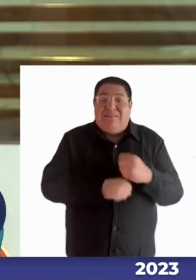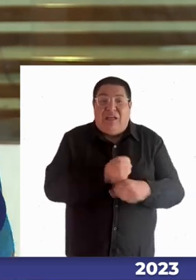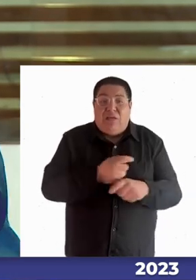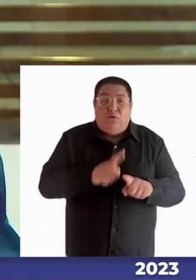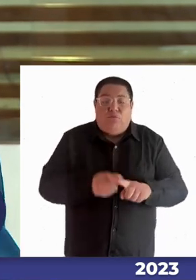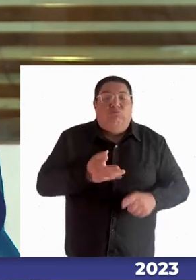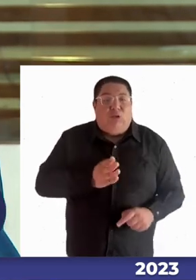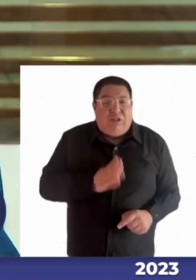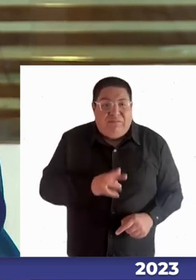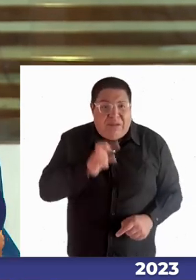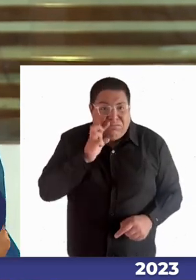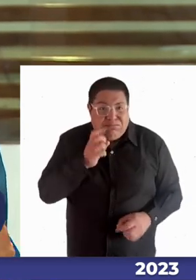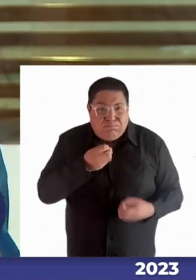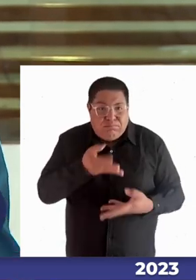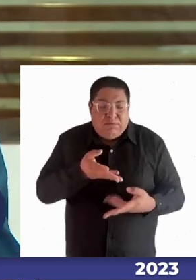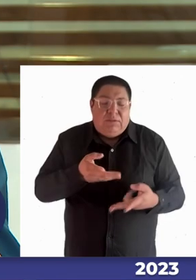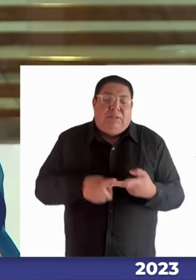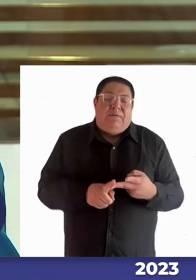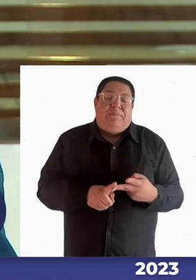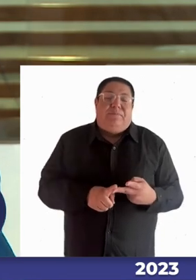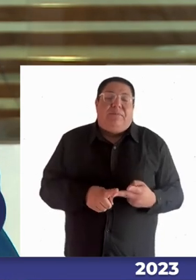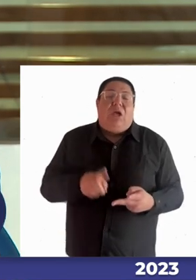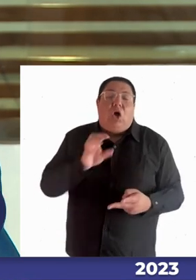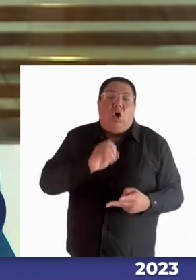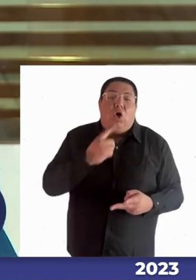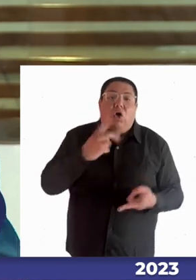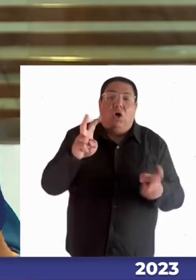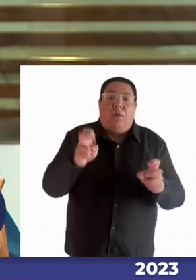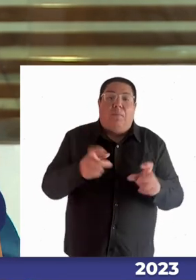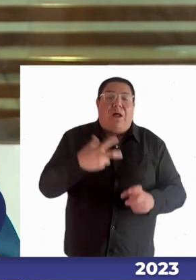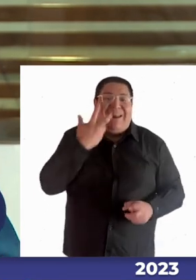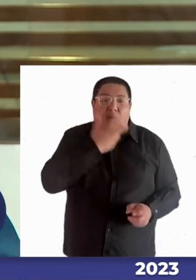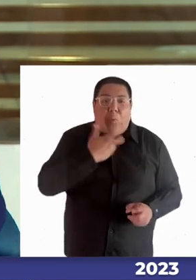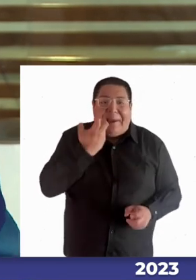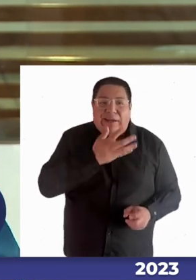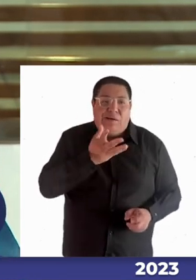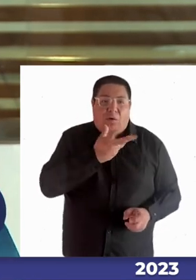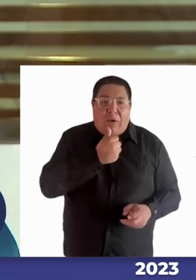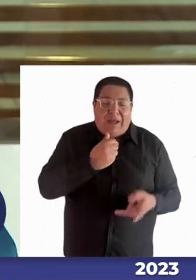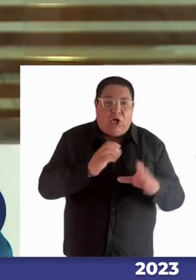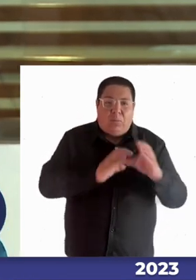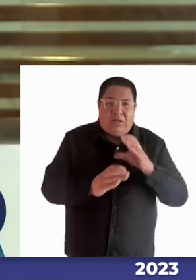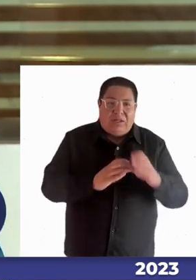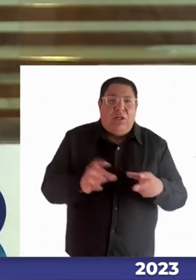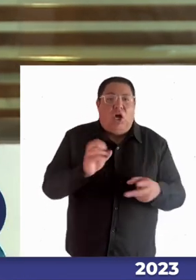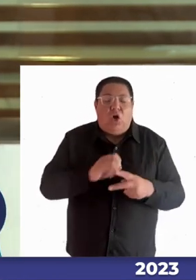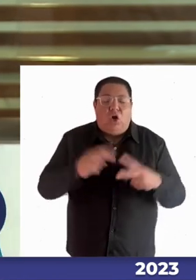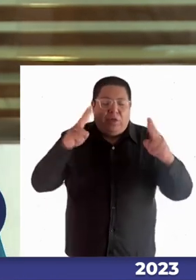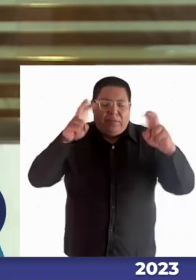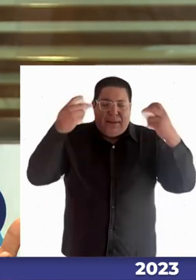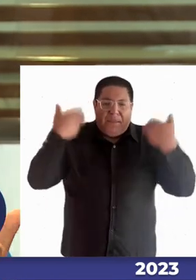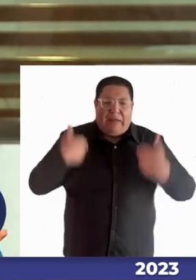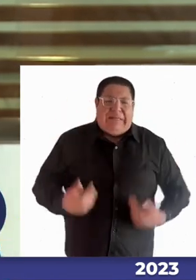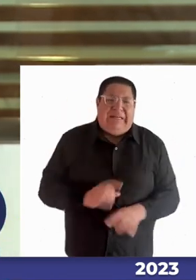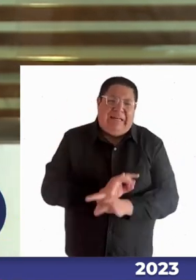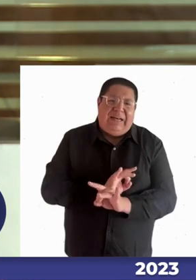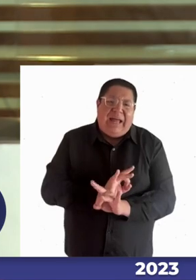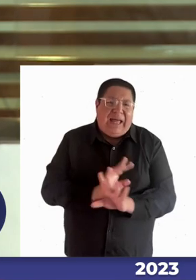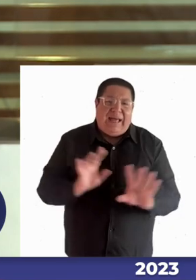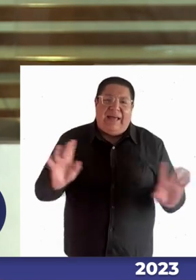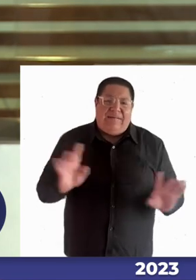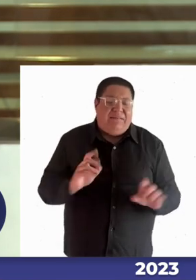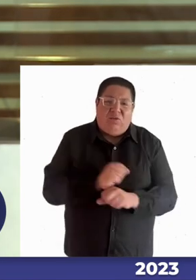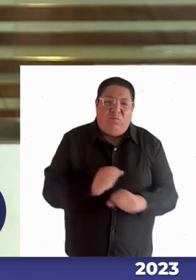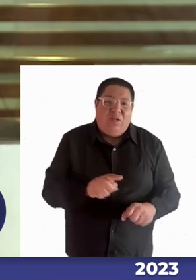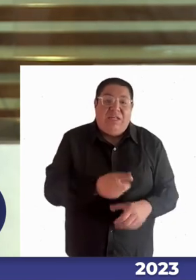el fintel o no se pueden comunicar a través del lenguaje o tienen temas de movilidad muy severos que en el jardín les hace